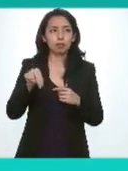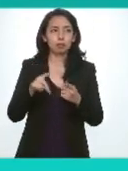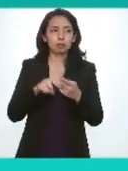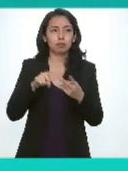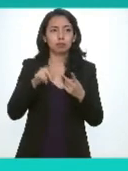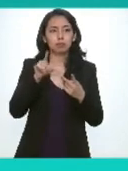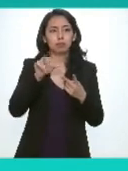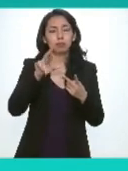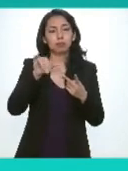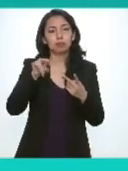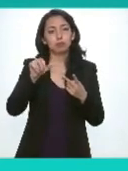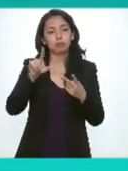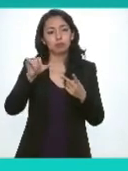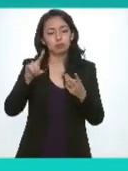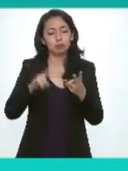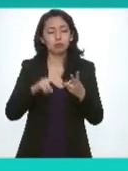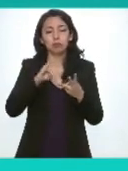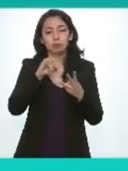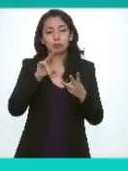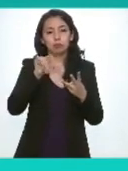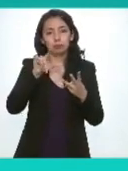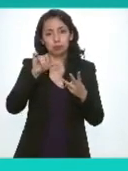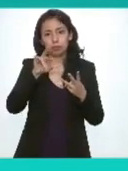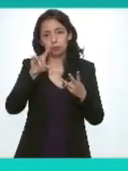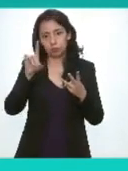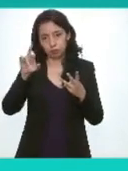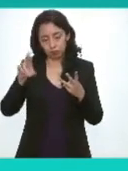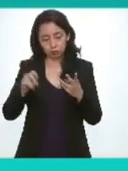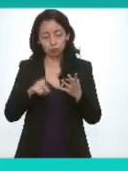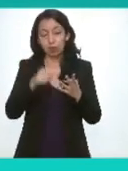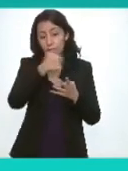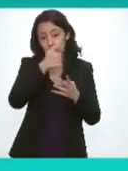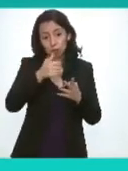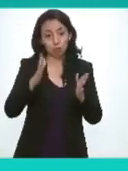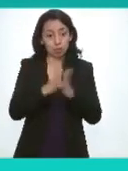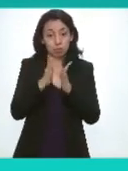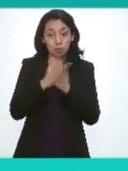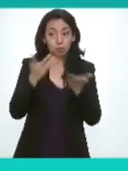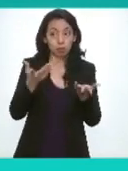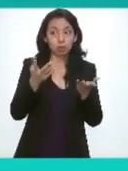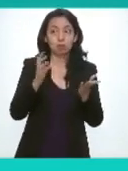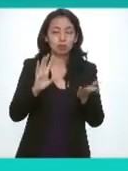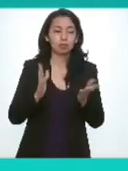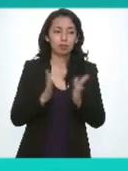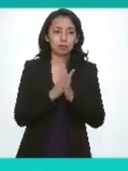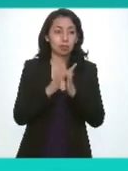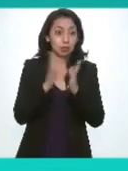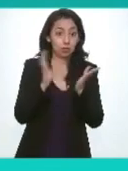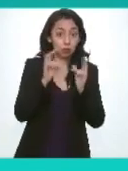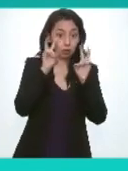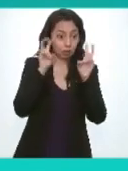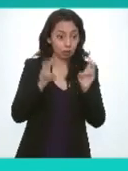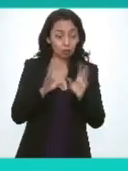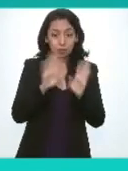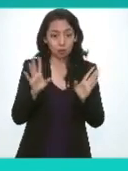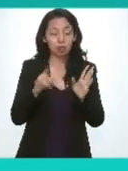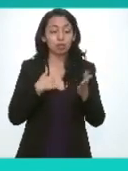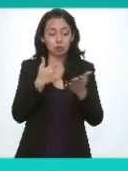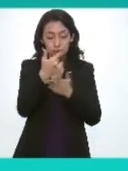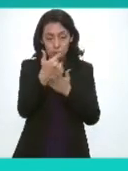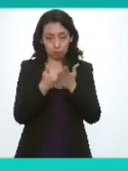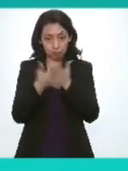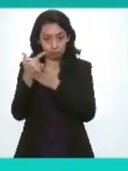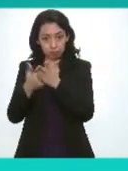Alcalá les agradecemos su participación a cada uno de ustedes y sin más asuntos que tratar y en virtud de que hemos